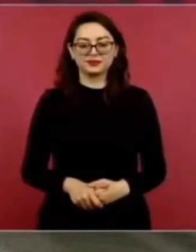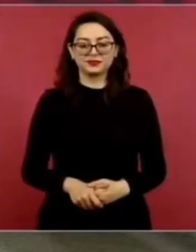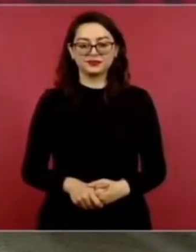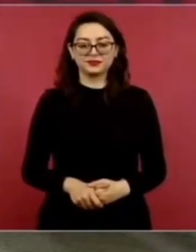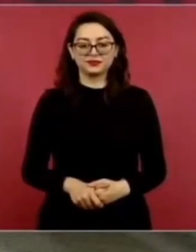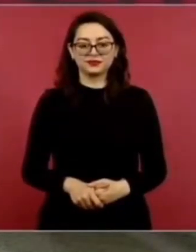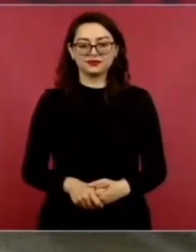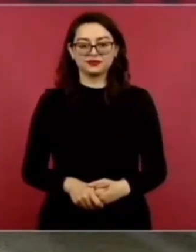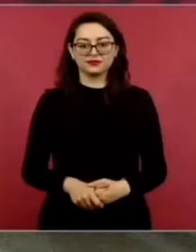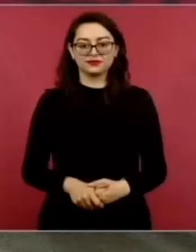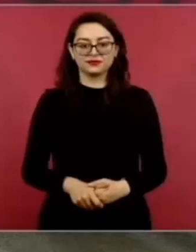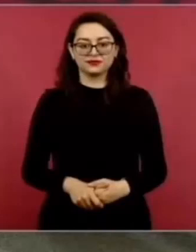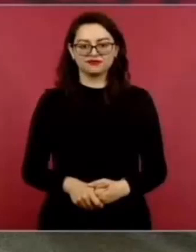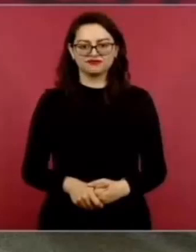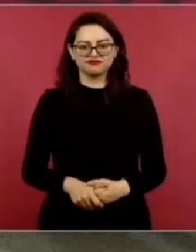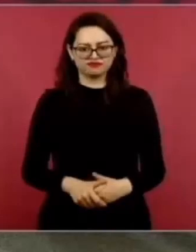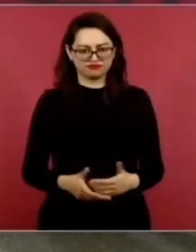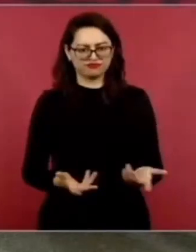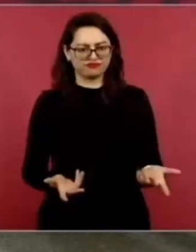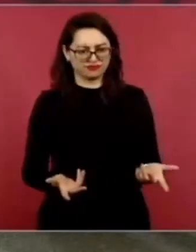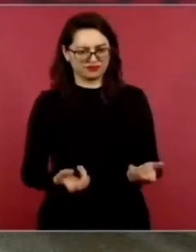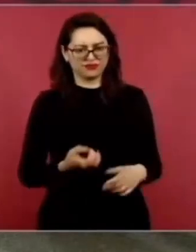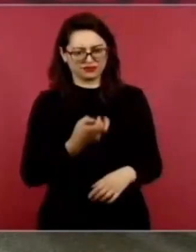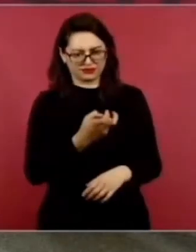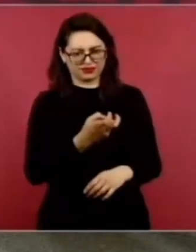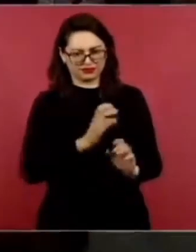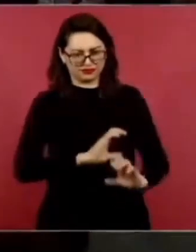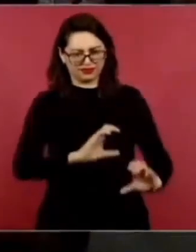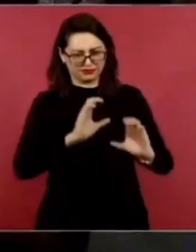O esas, si nos dejan, si nos dejan ese.